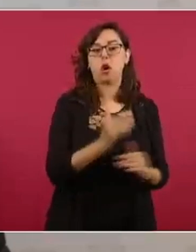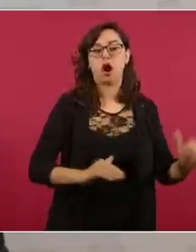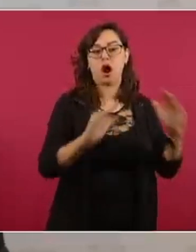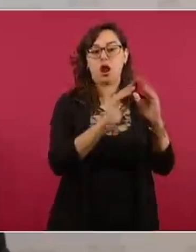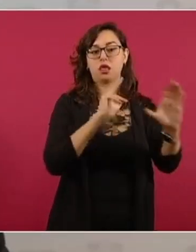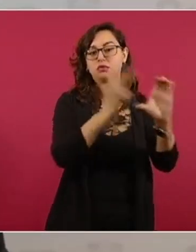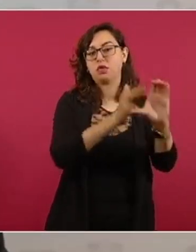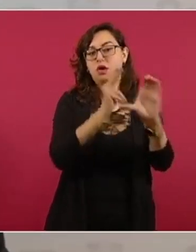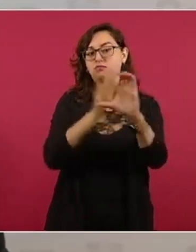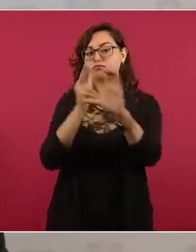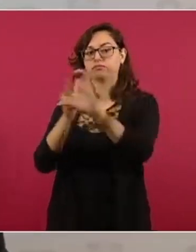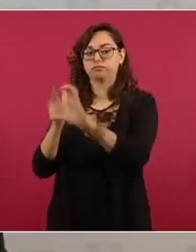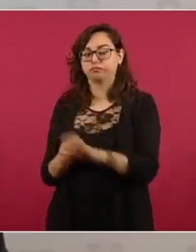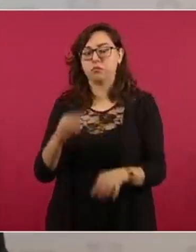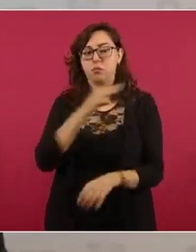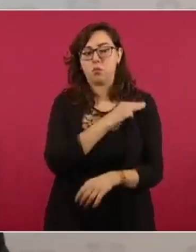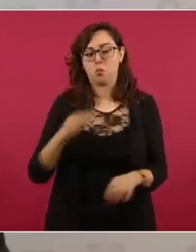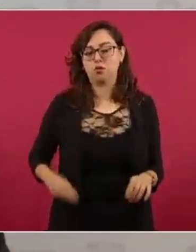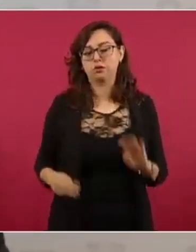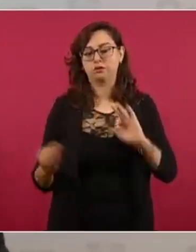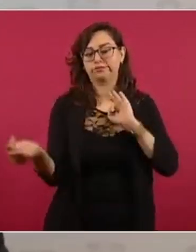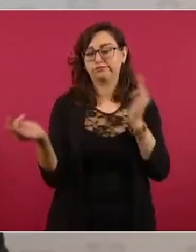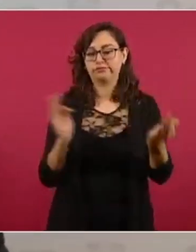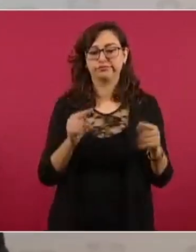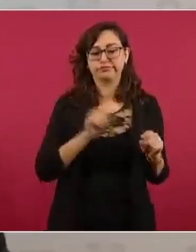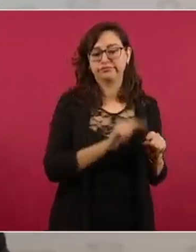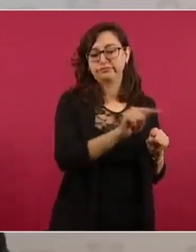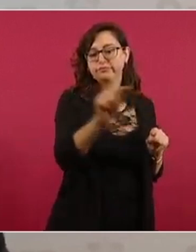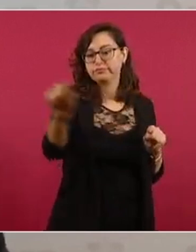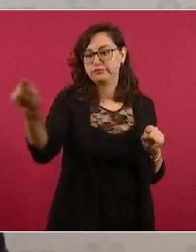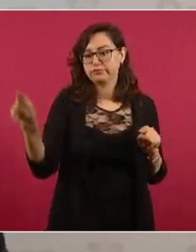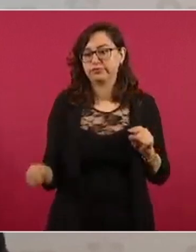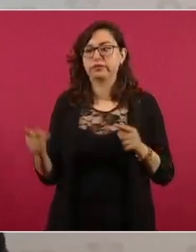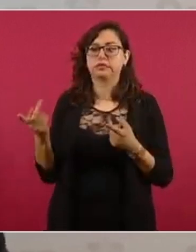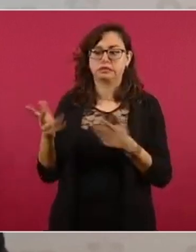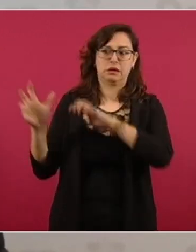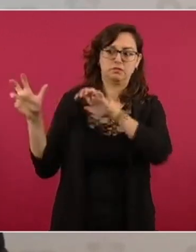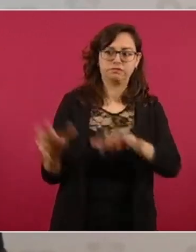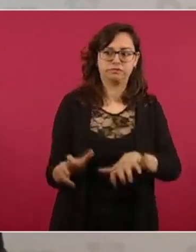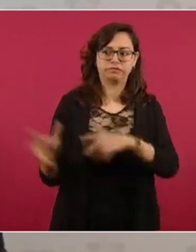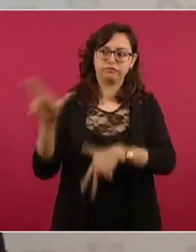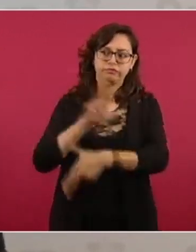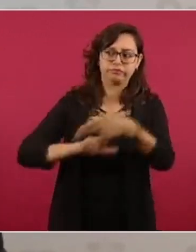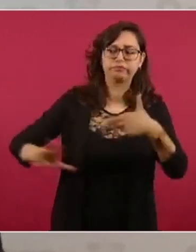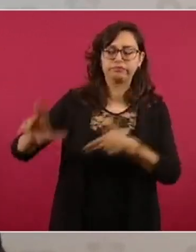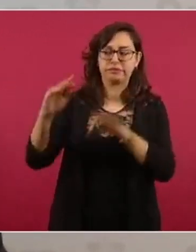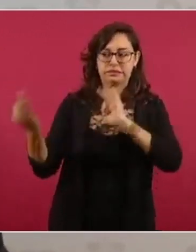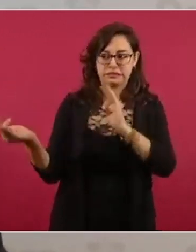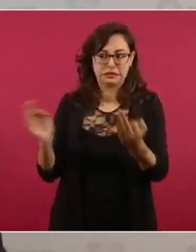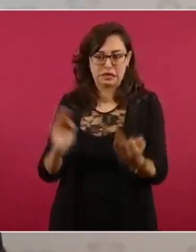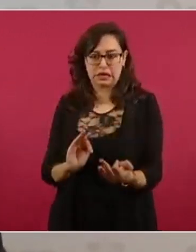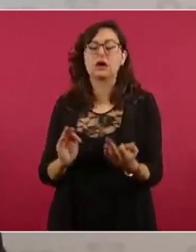en todos los municipios que se previó que iban a tener afectaciones